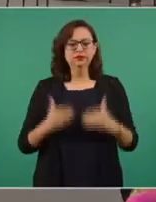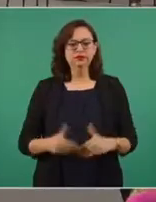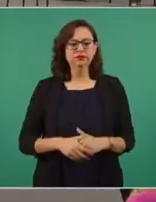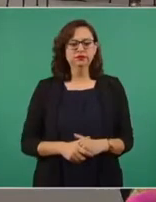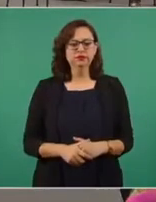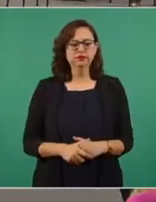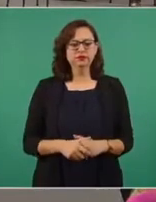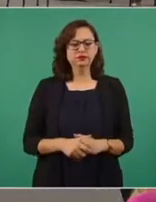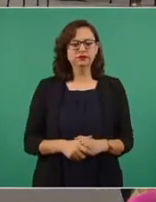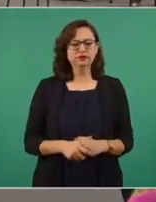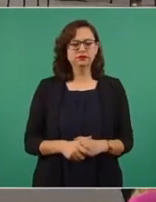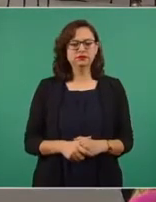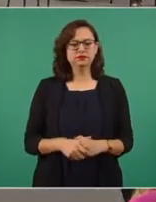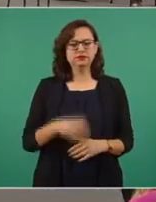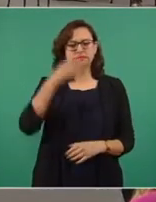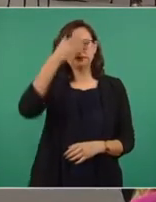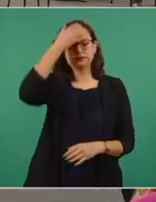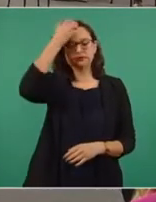por favor.